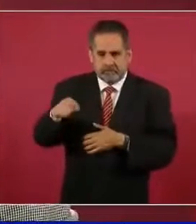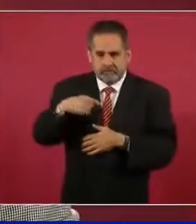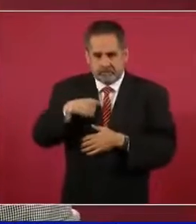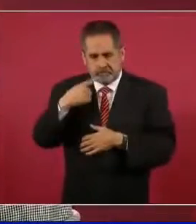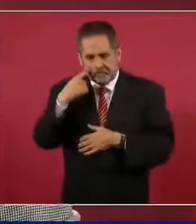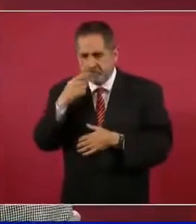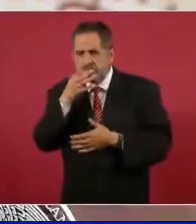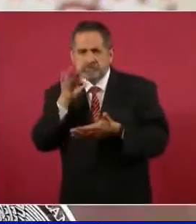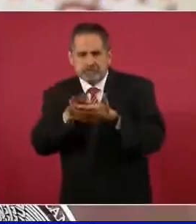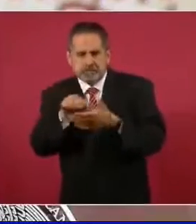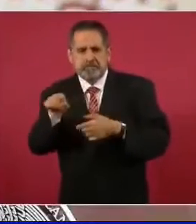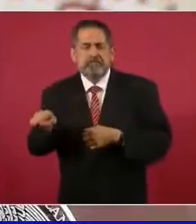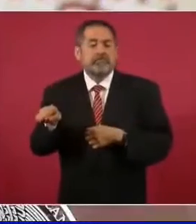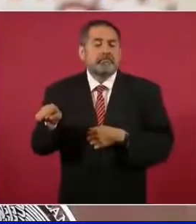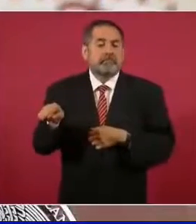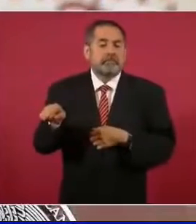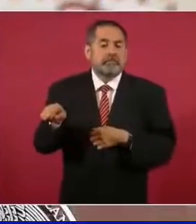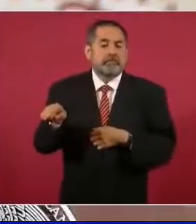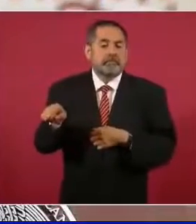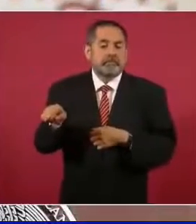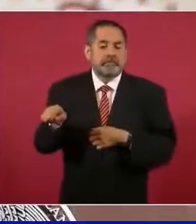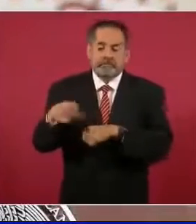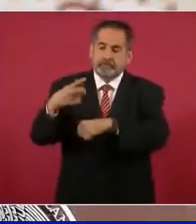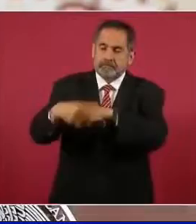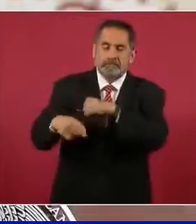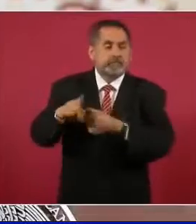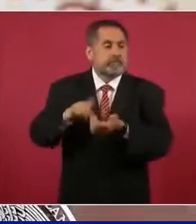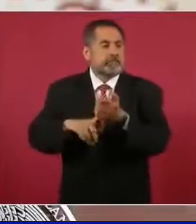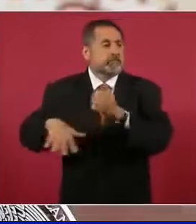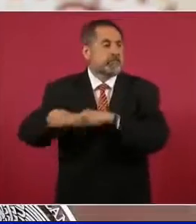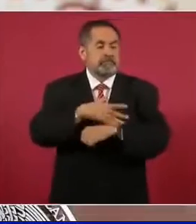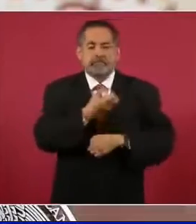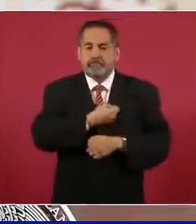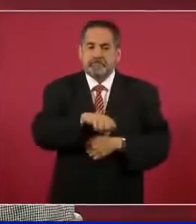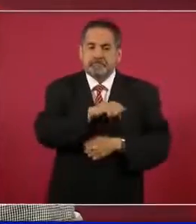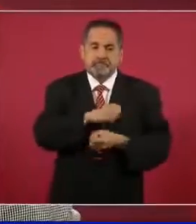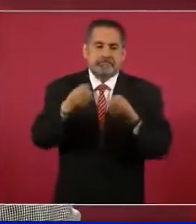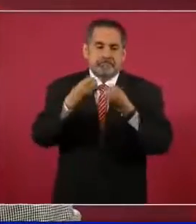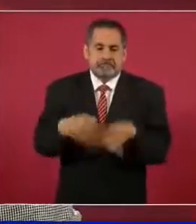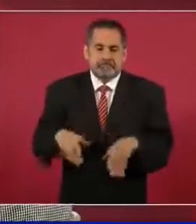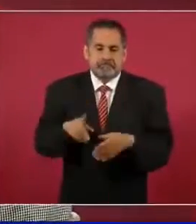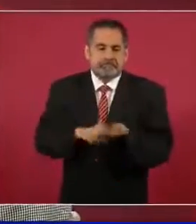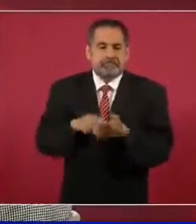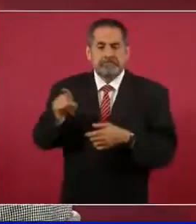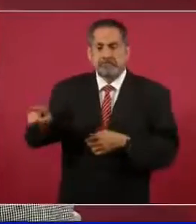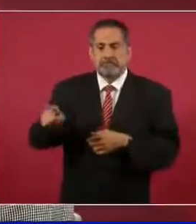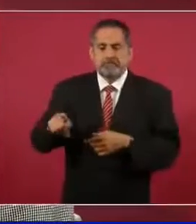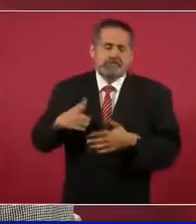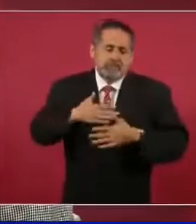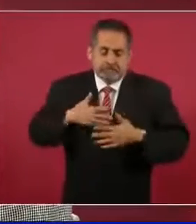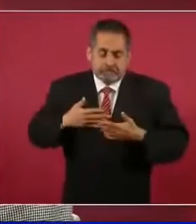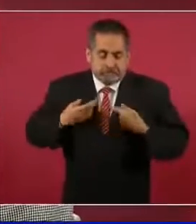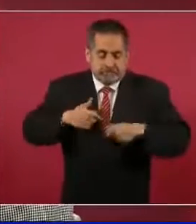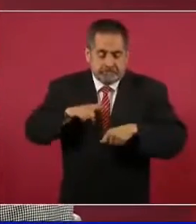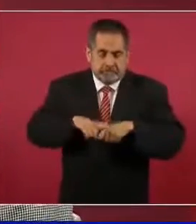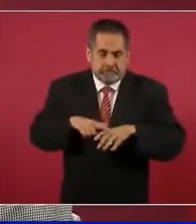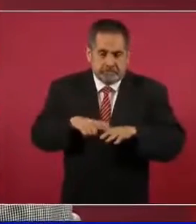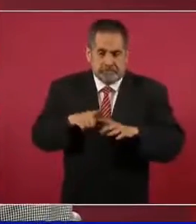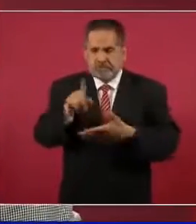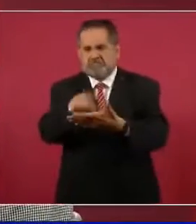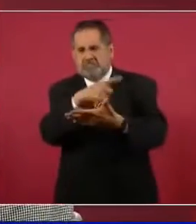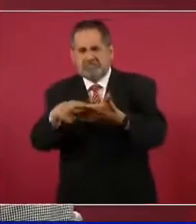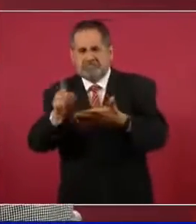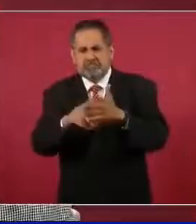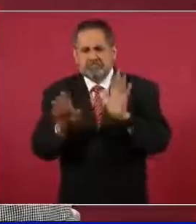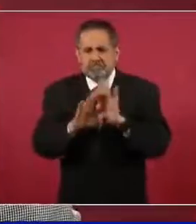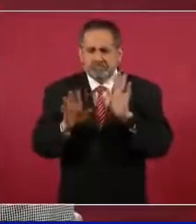termino, es de que se hace daño a la salud por una situación personal, no estamos señalando